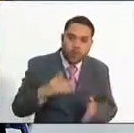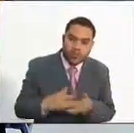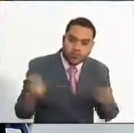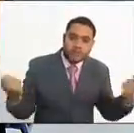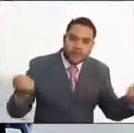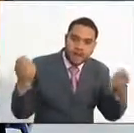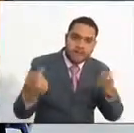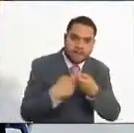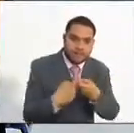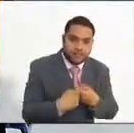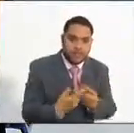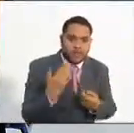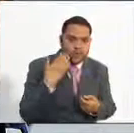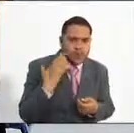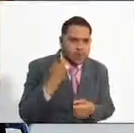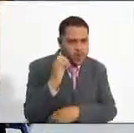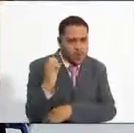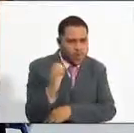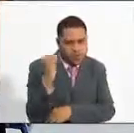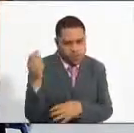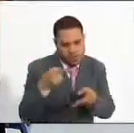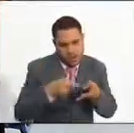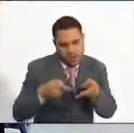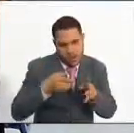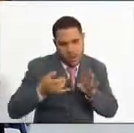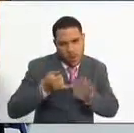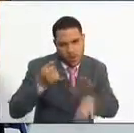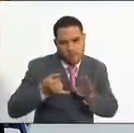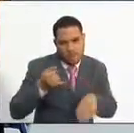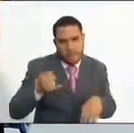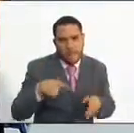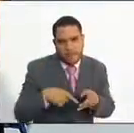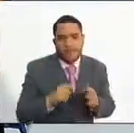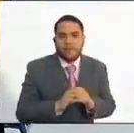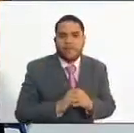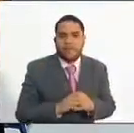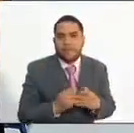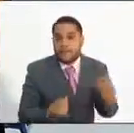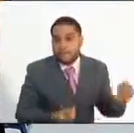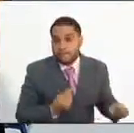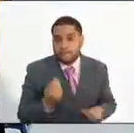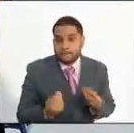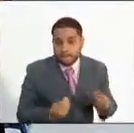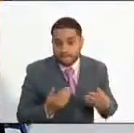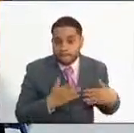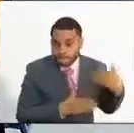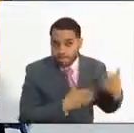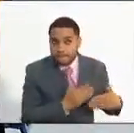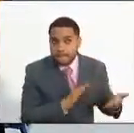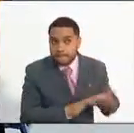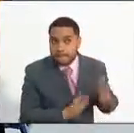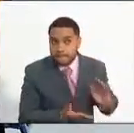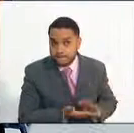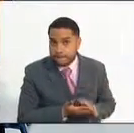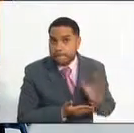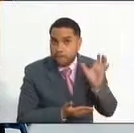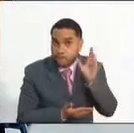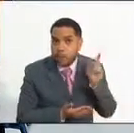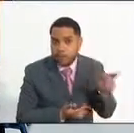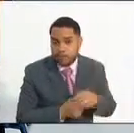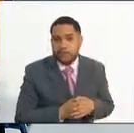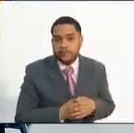esperamos sea a finales de octubre en la medida en que ya ha avanzado tanto el proceso de paz como el proceso interno de la